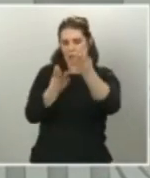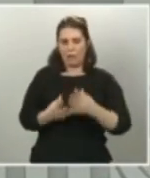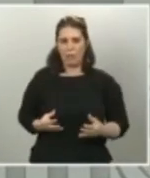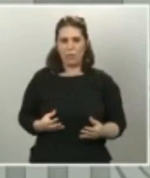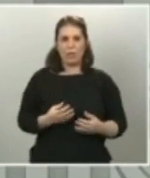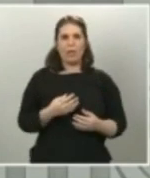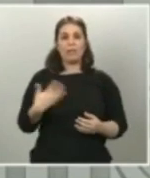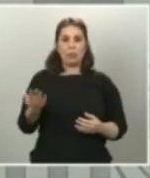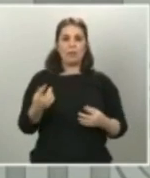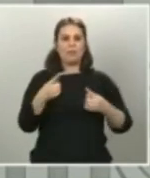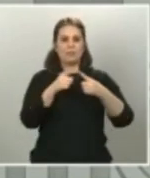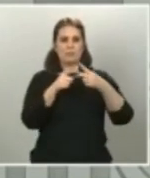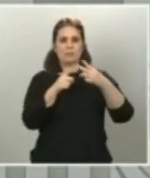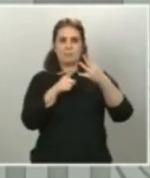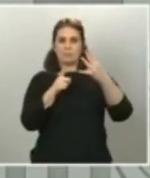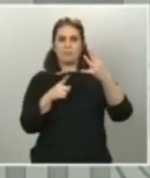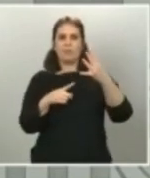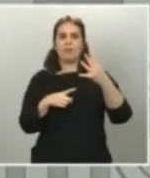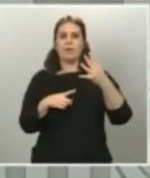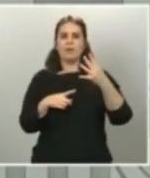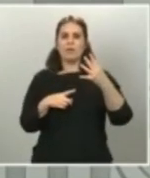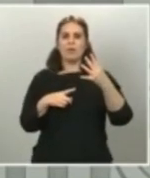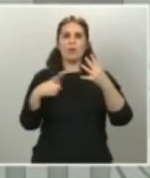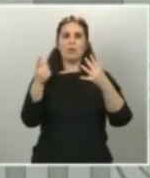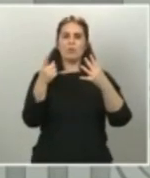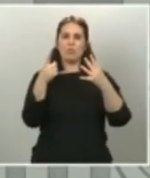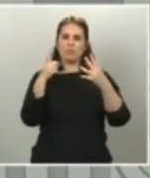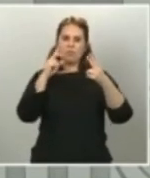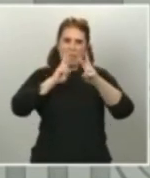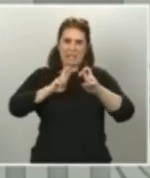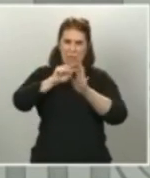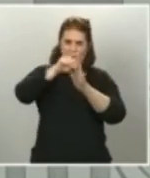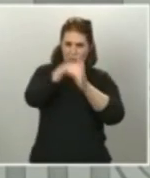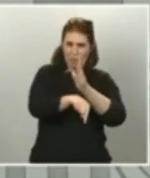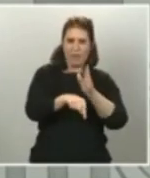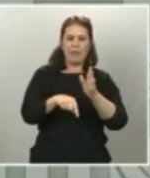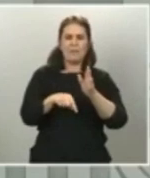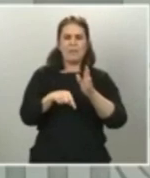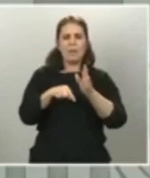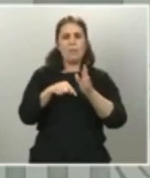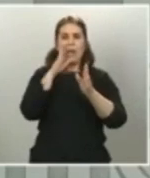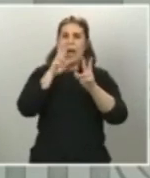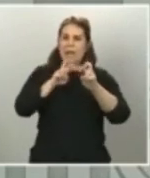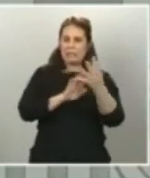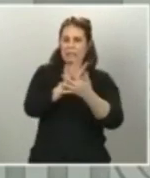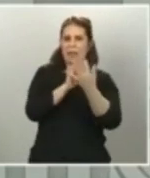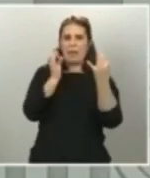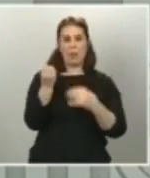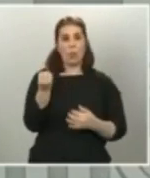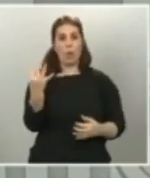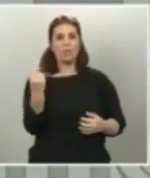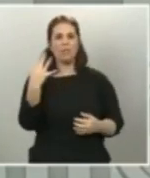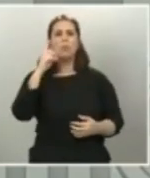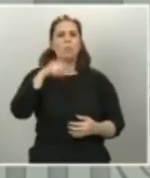¿Qué el análisis de las comunidades Esto también lo quiero subrayar porque